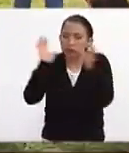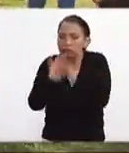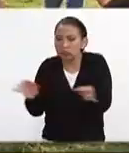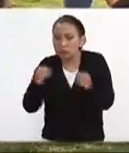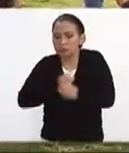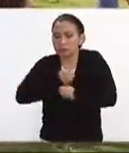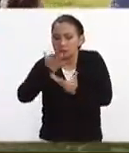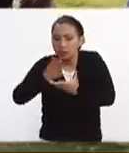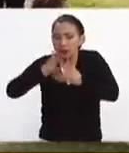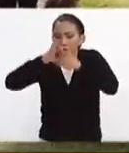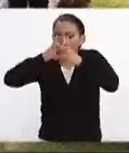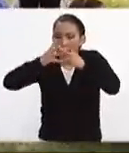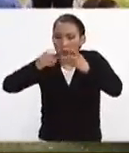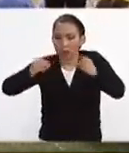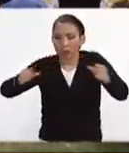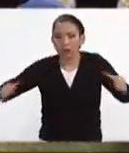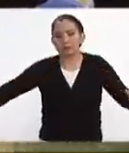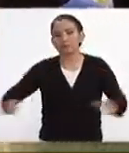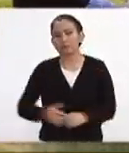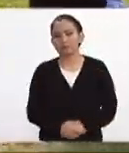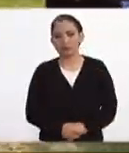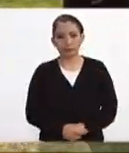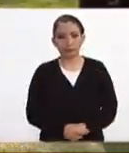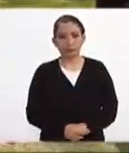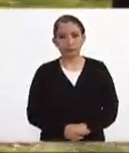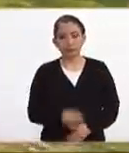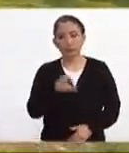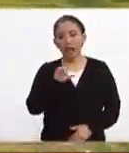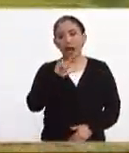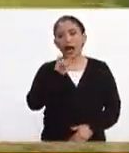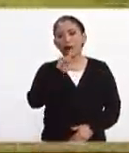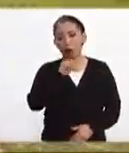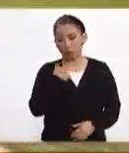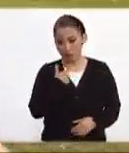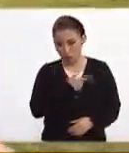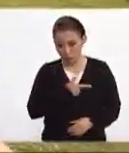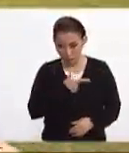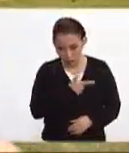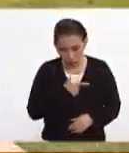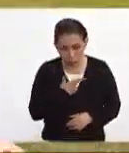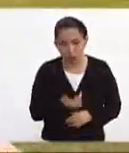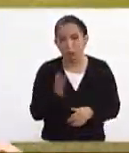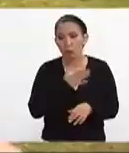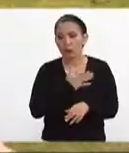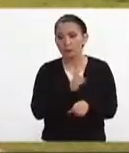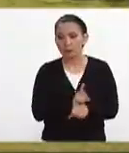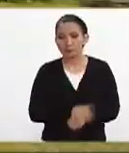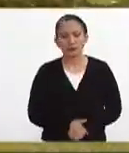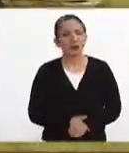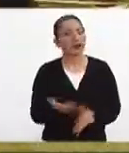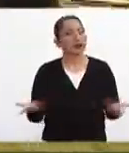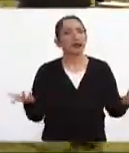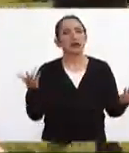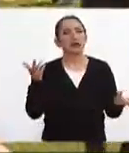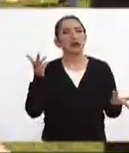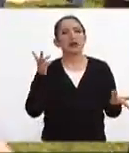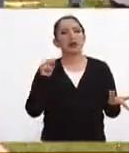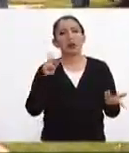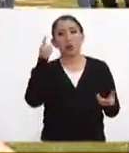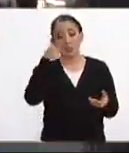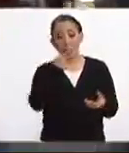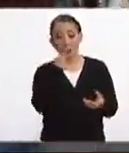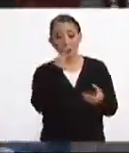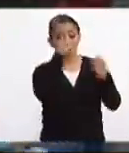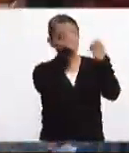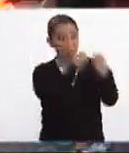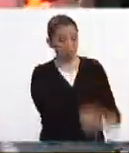podamos pues superar esta primera etapa Carlos gusto en saludarte muy buenos días pues no solamente cuando se habla